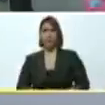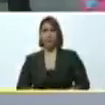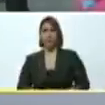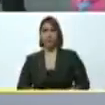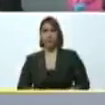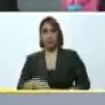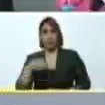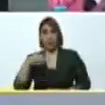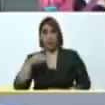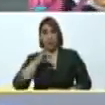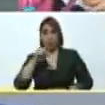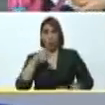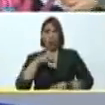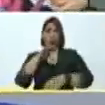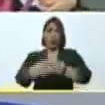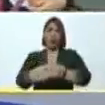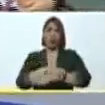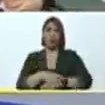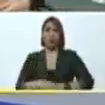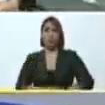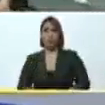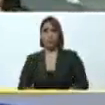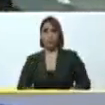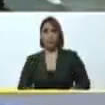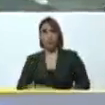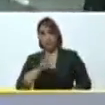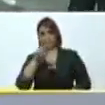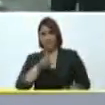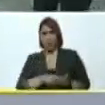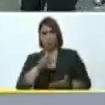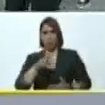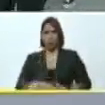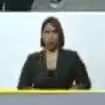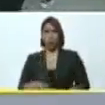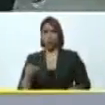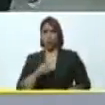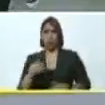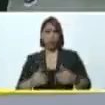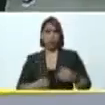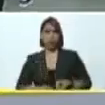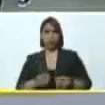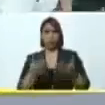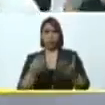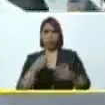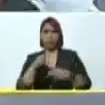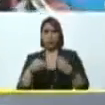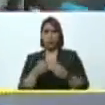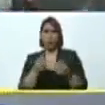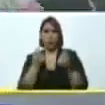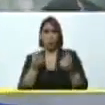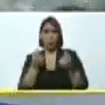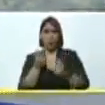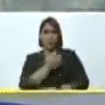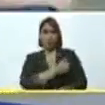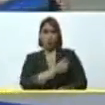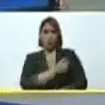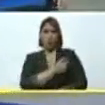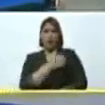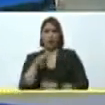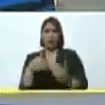la rata de Guaidó, que es una rata, apostó que no llegara ni una vacuna a Venezuela. Y se movió,